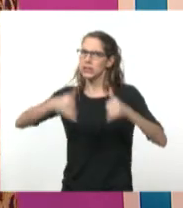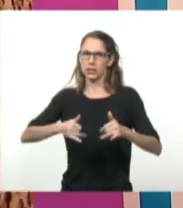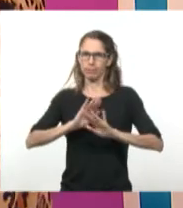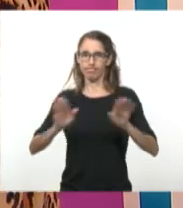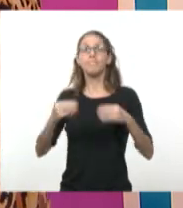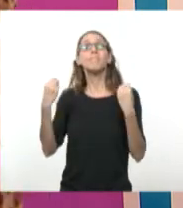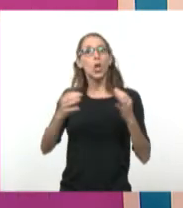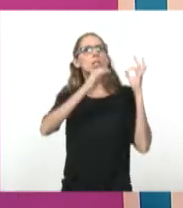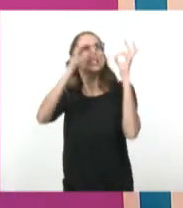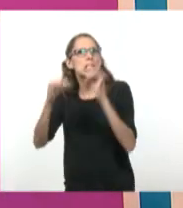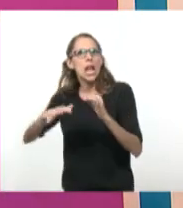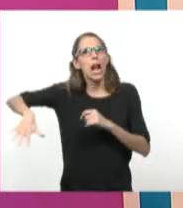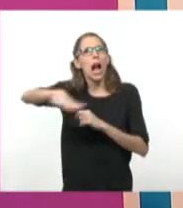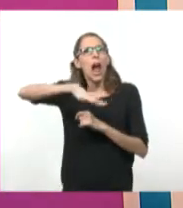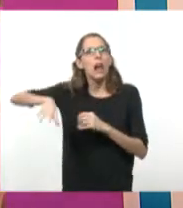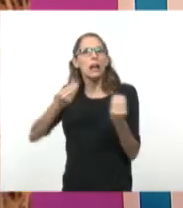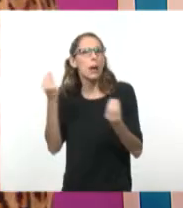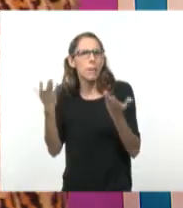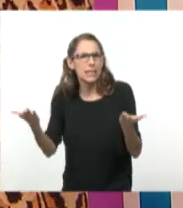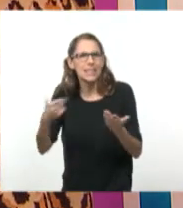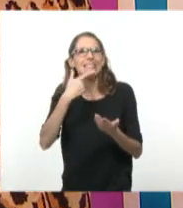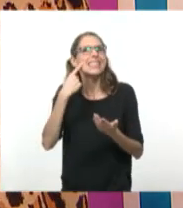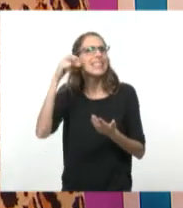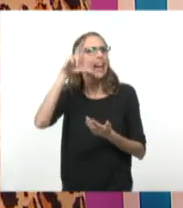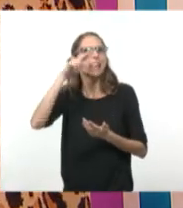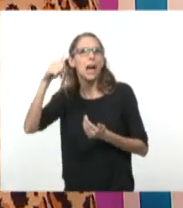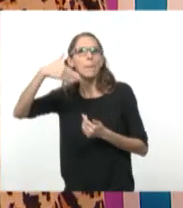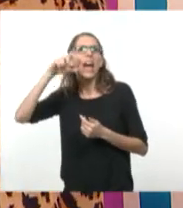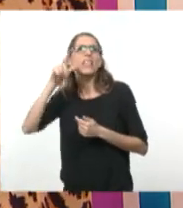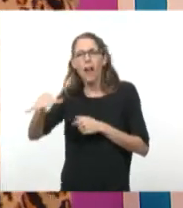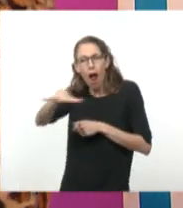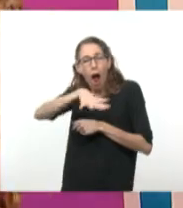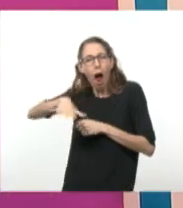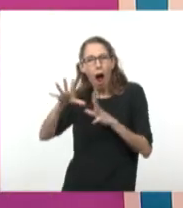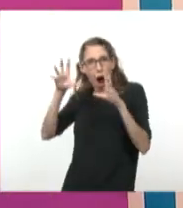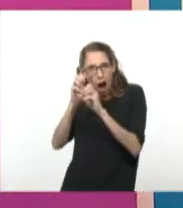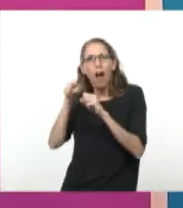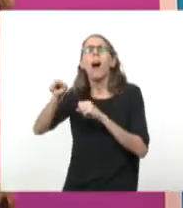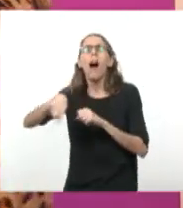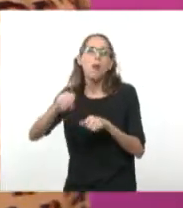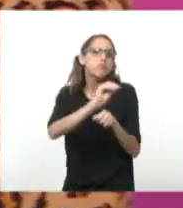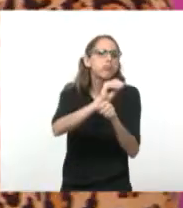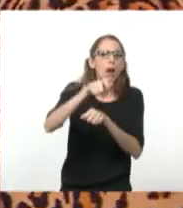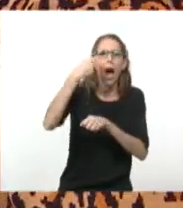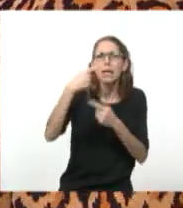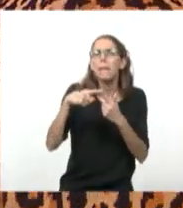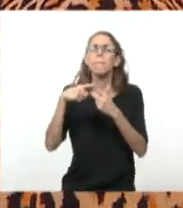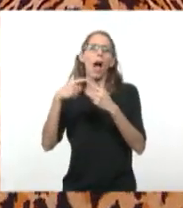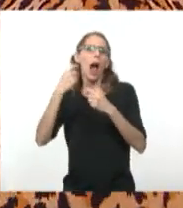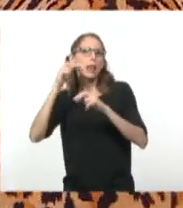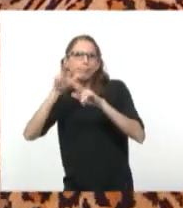Sierra Maestra vamos a encontrar que se cultivaban alimentos, se criaban animales, por ejemplo, y se van a crear